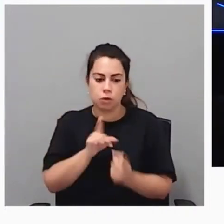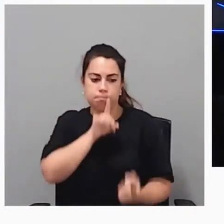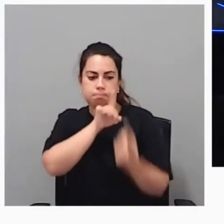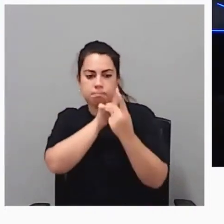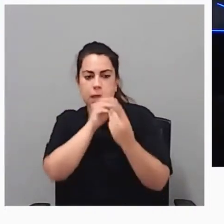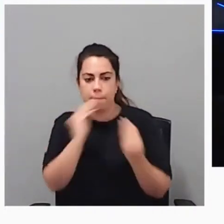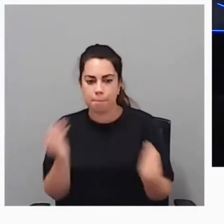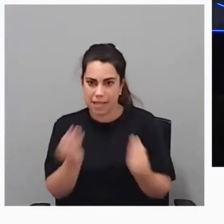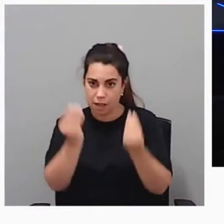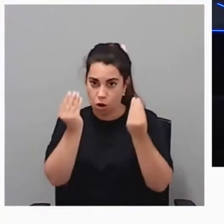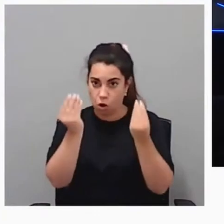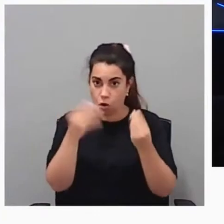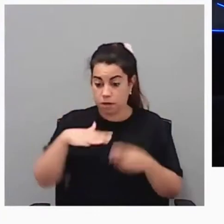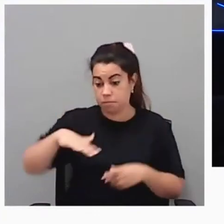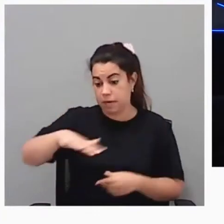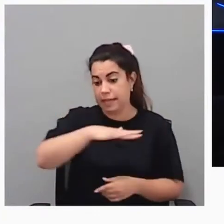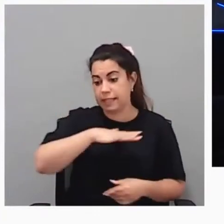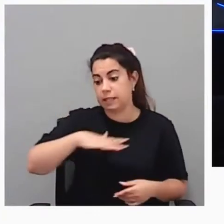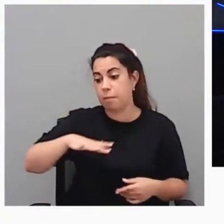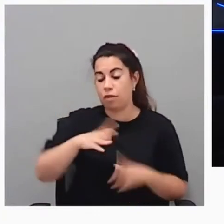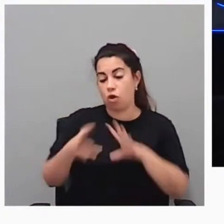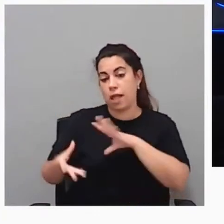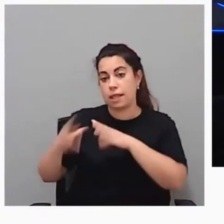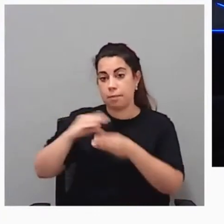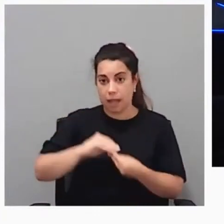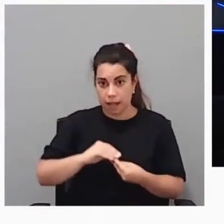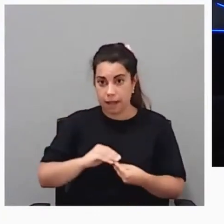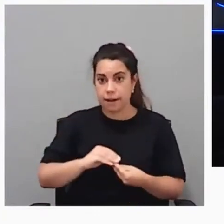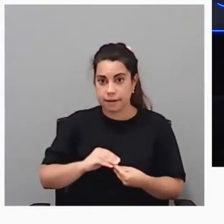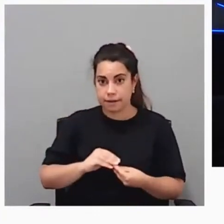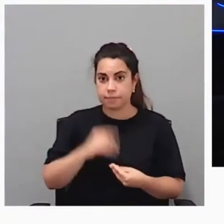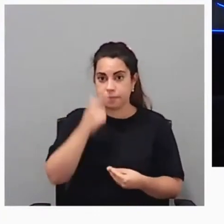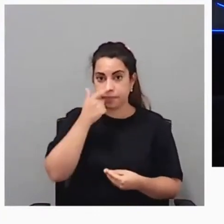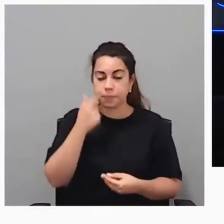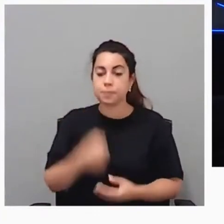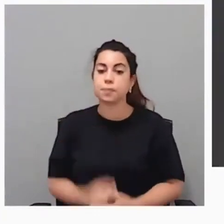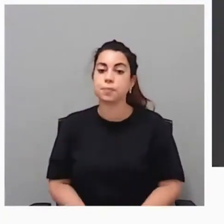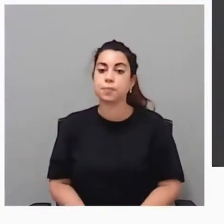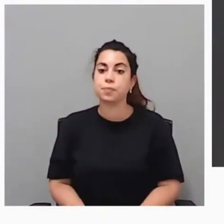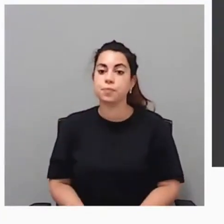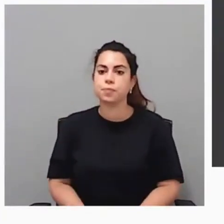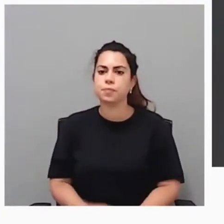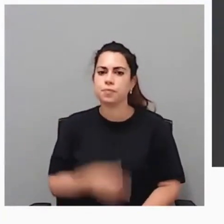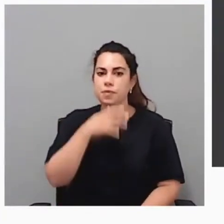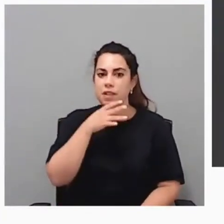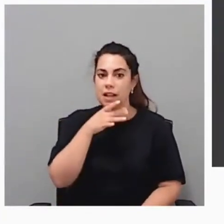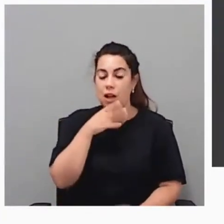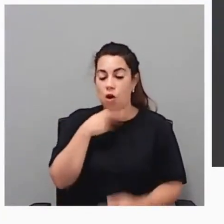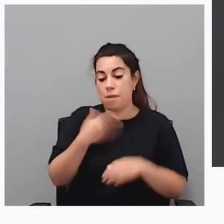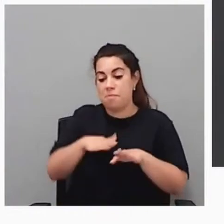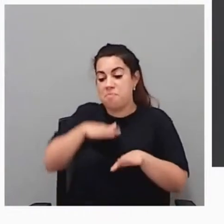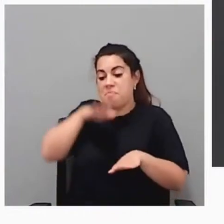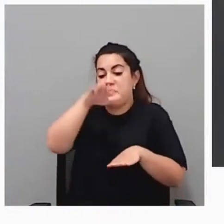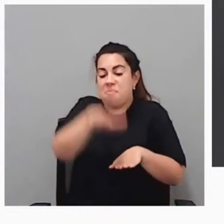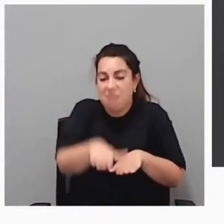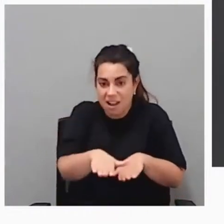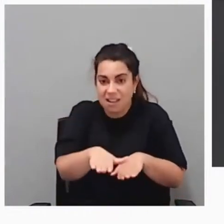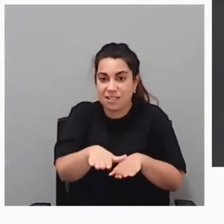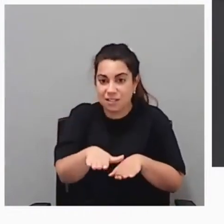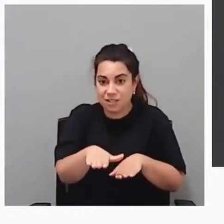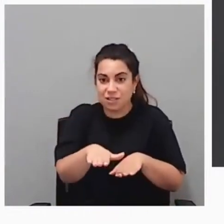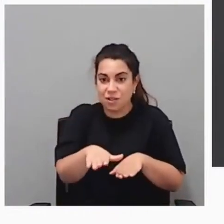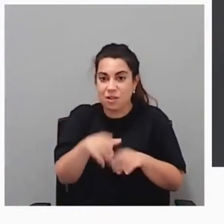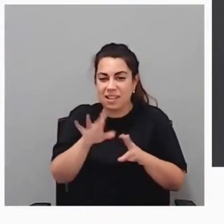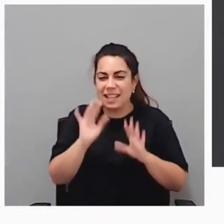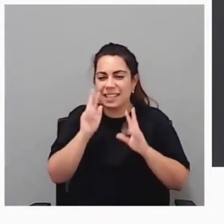Acondicionar los espacios, desde luego con mucha formación también a los profesionales. Ahora estamos en un segundo paso también con la filosofía de desarrollo